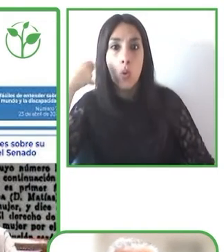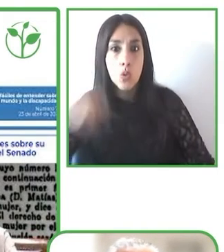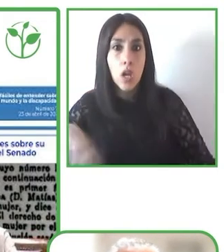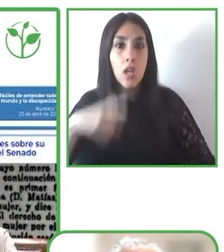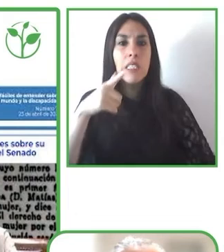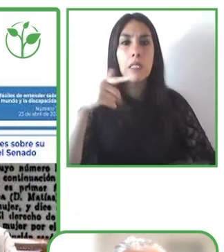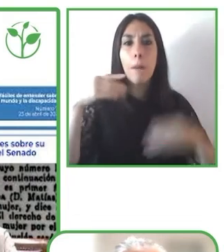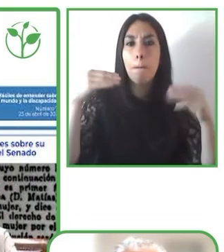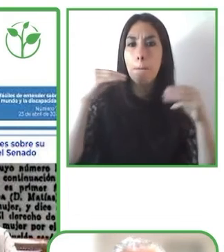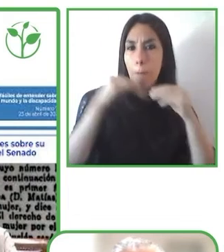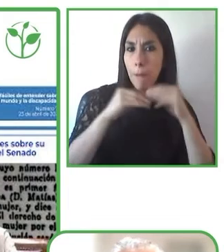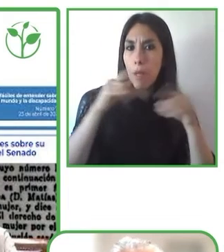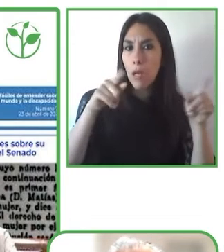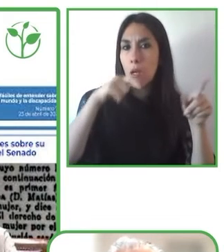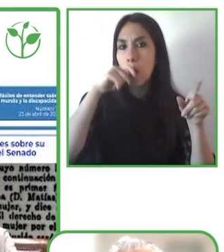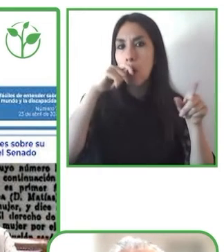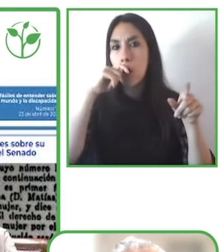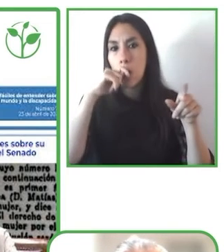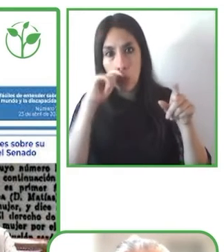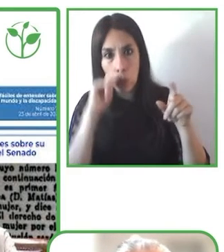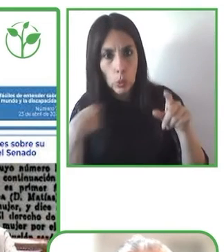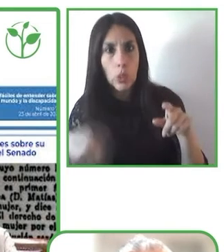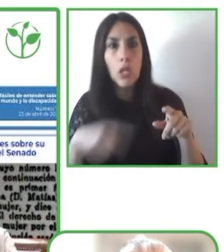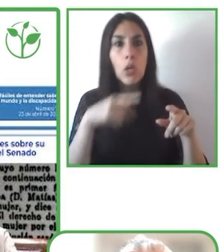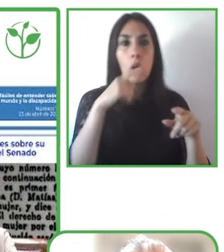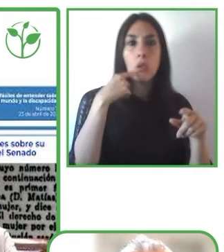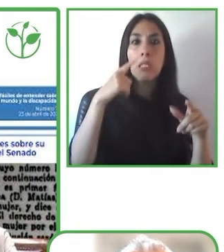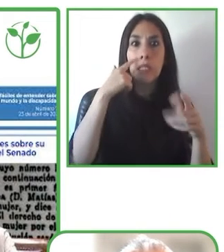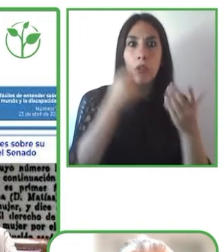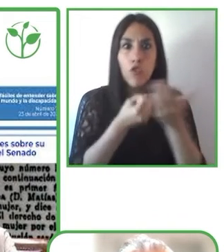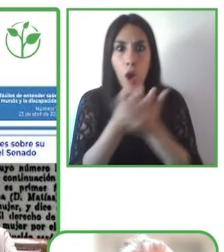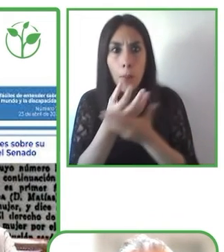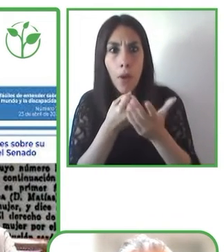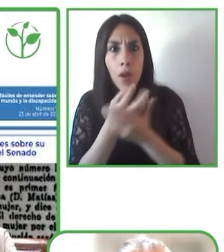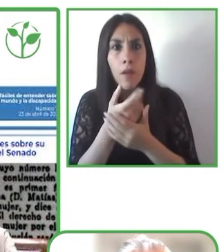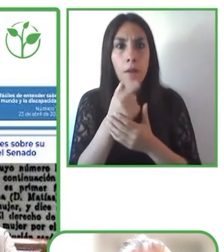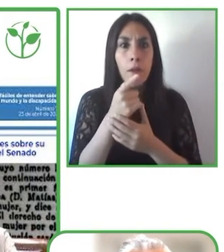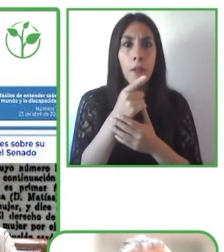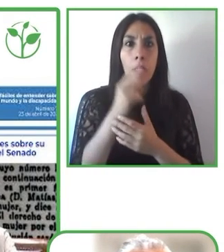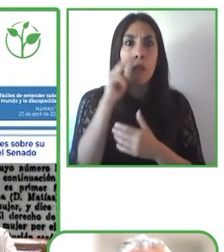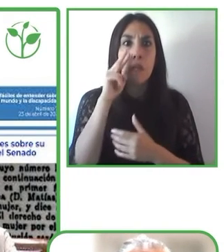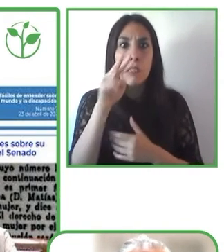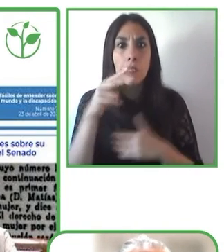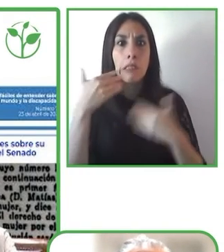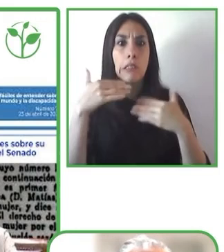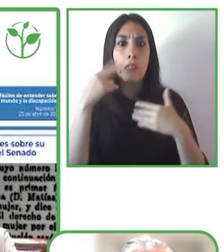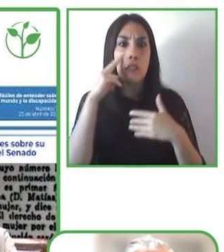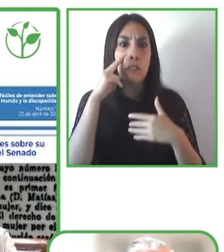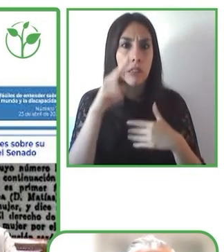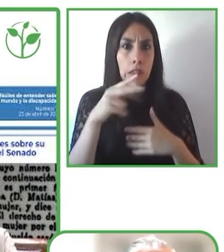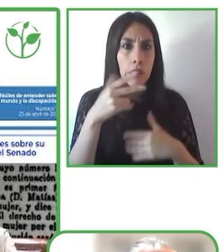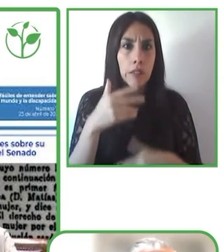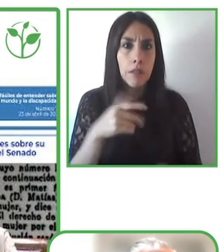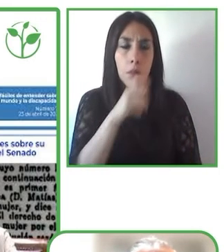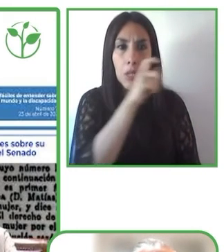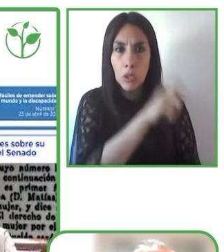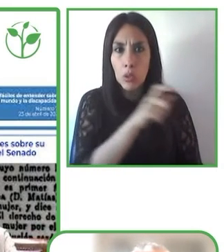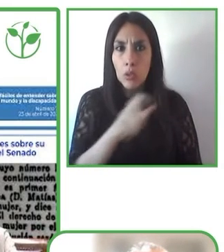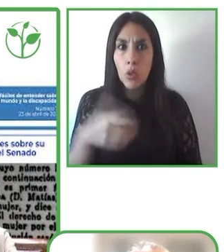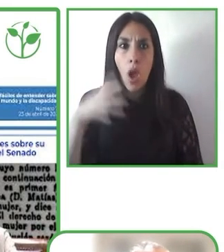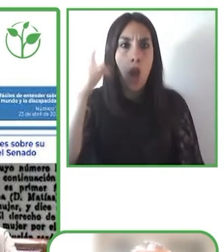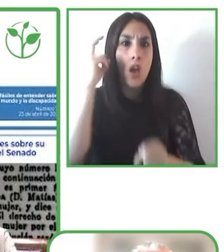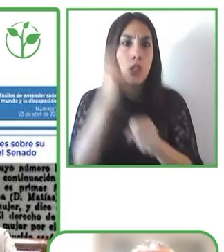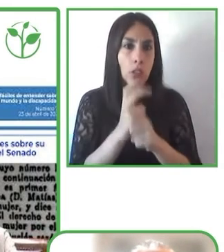está lleno de palabras difíciles de expresiones rebuscadas y habitualmente en este mundo desgraciadamente